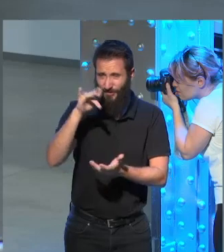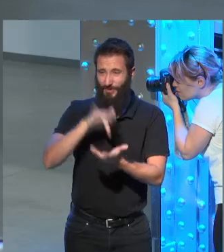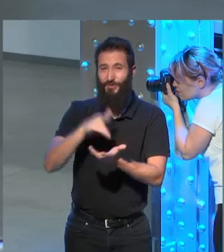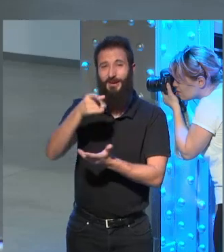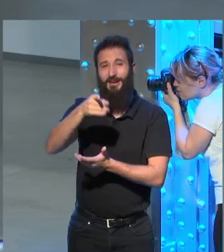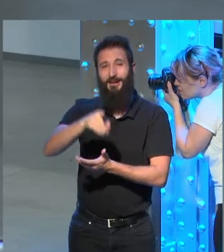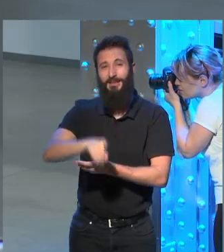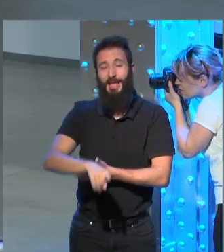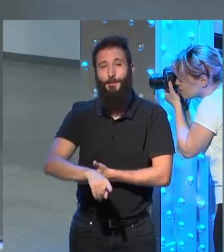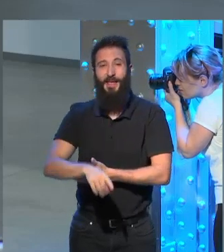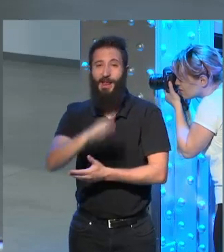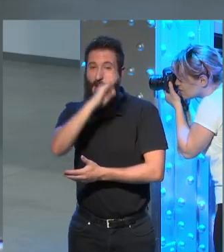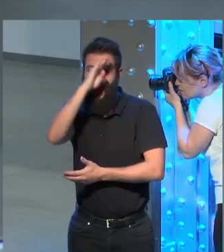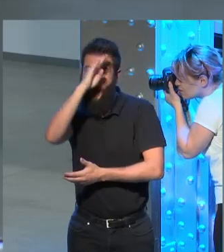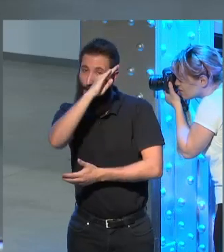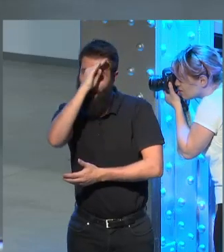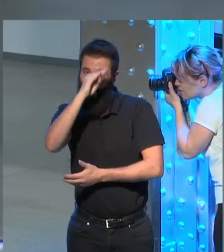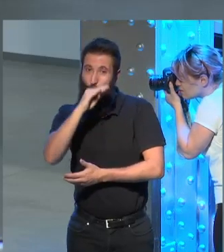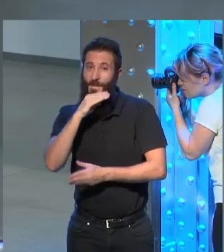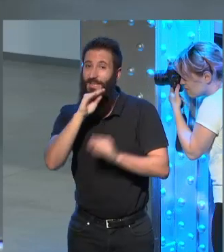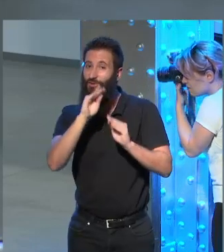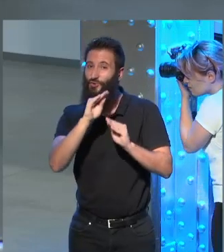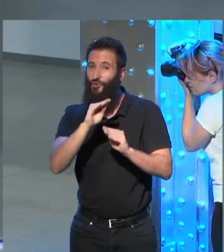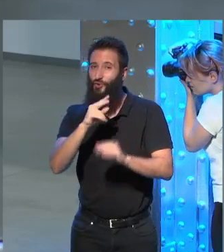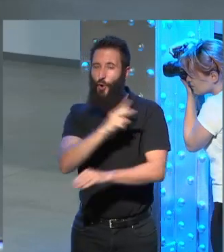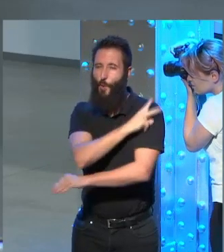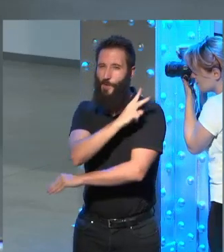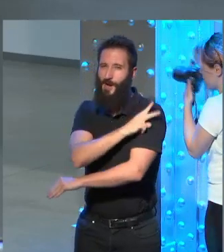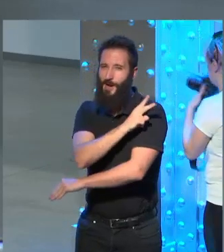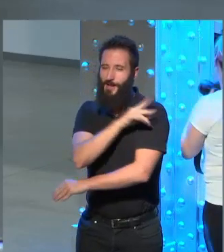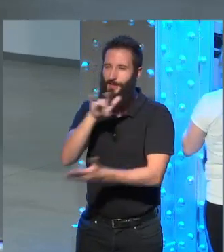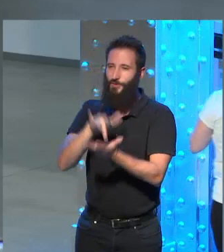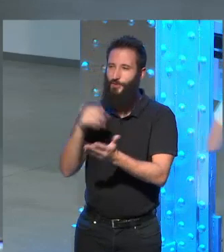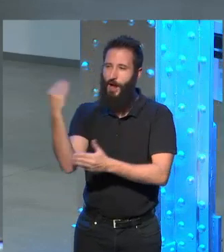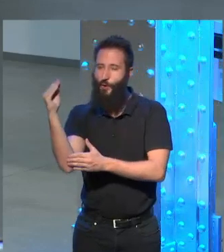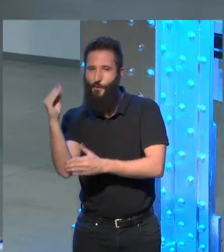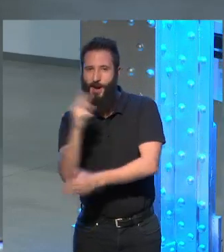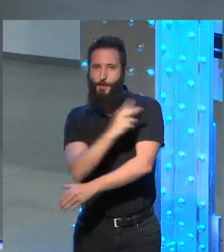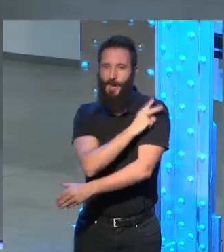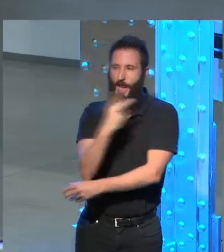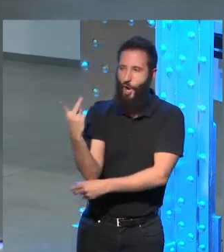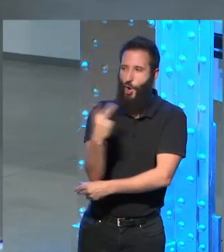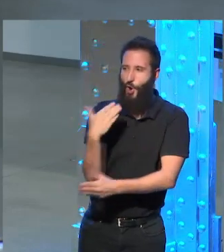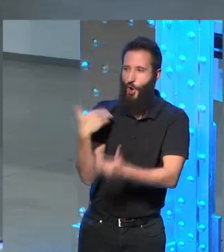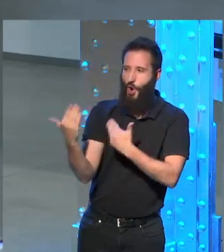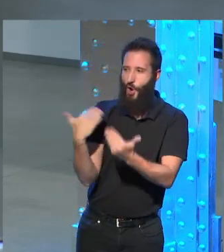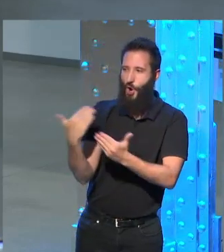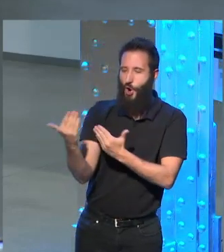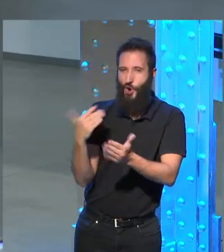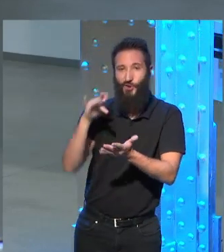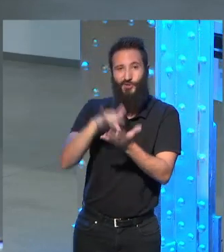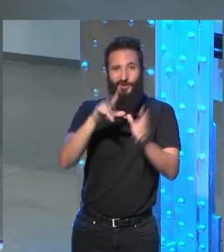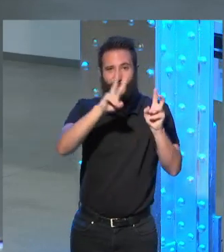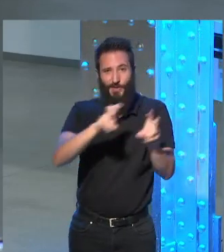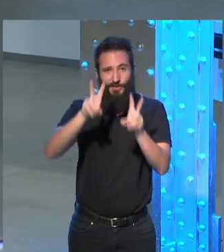guardaespaldas de su padre un personaje que figuraba en muchos de los episodios estos que yo había